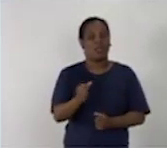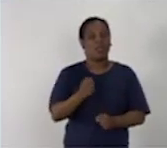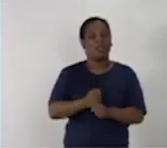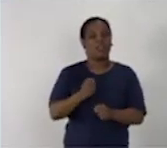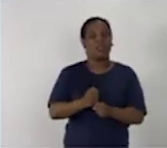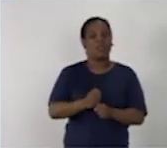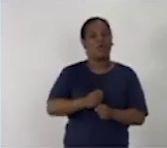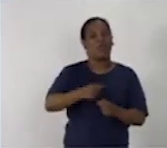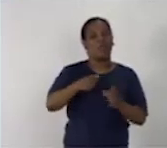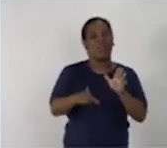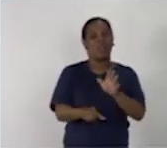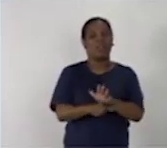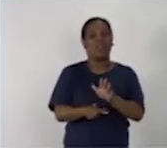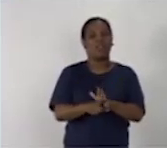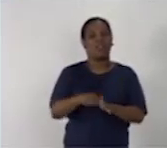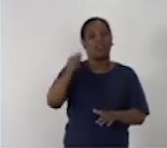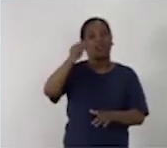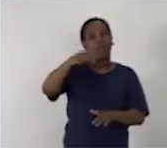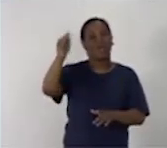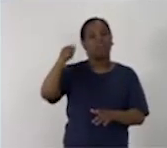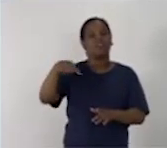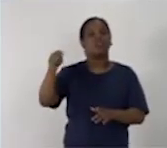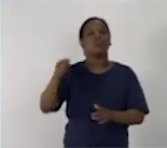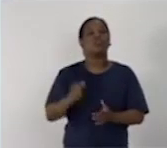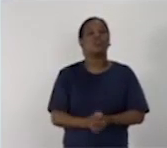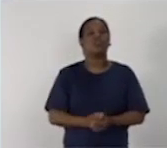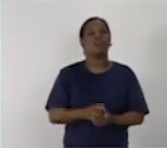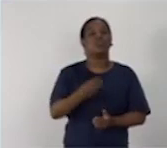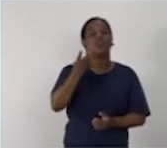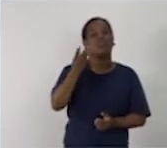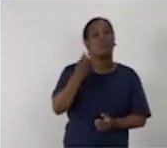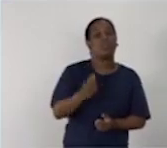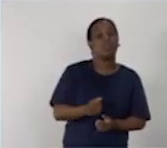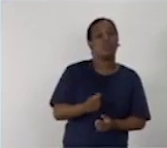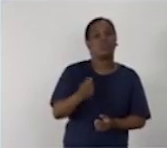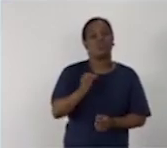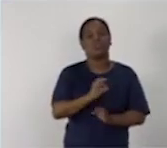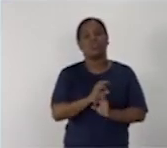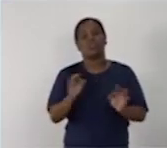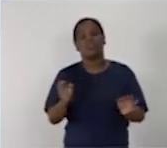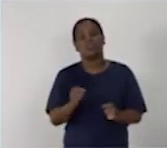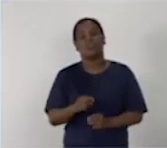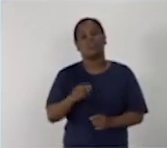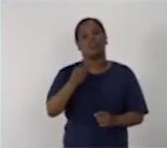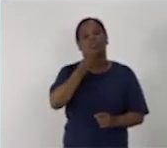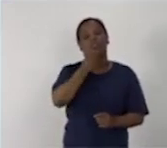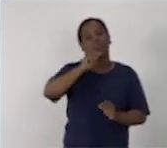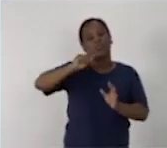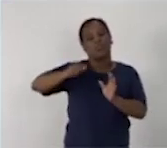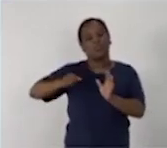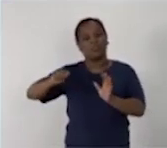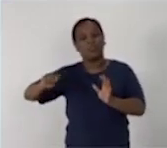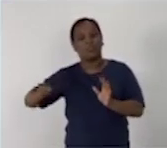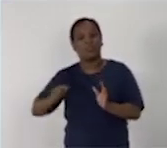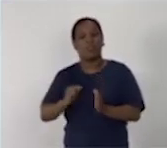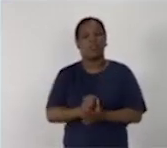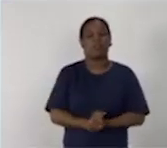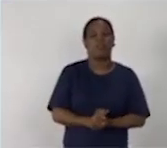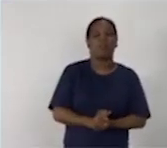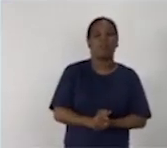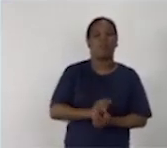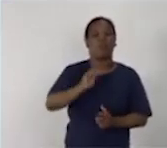palabras y en el trabajo con las reglas de acentuación, ejercitarán series de palabras o enumeraciones